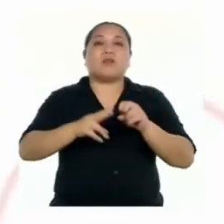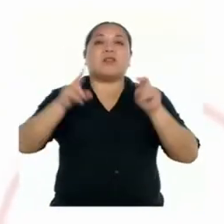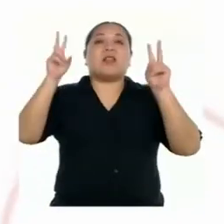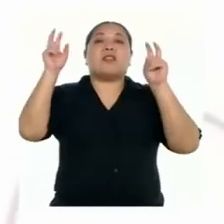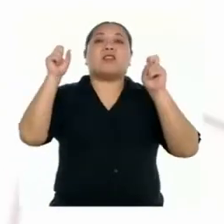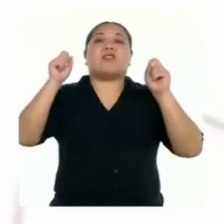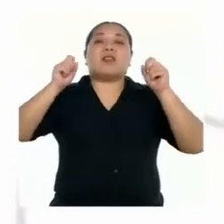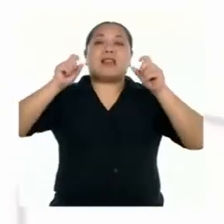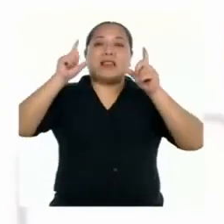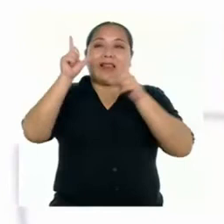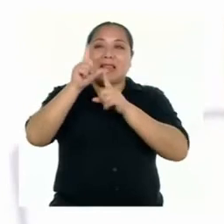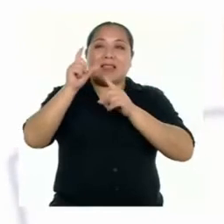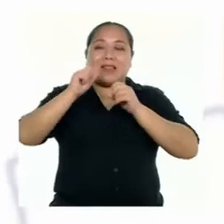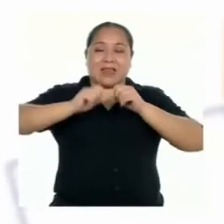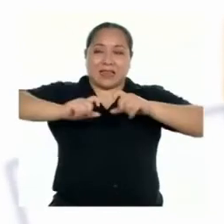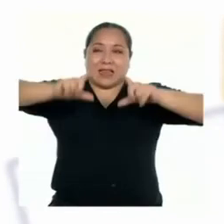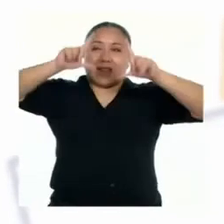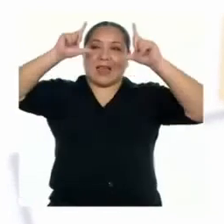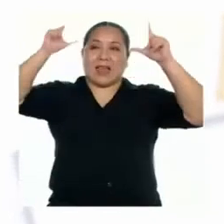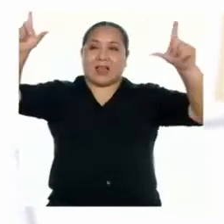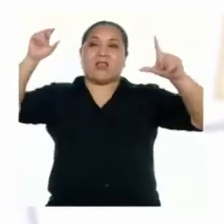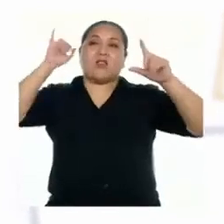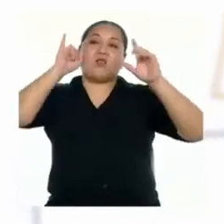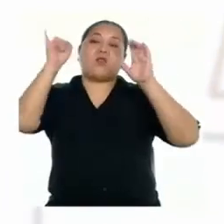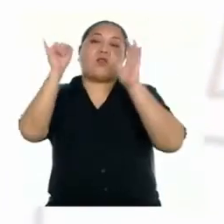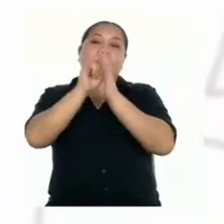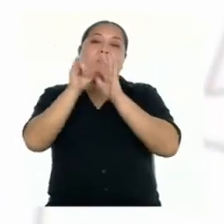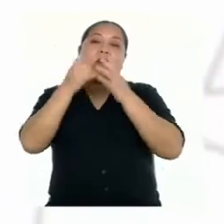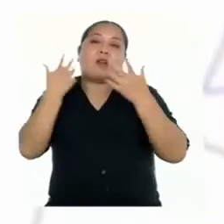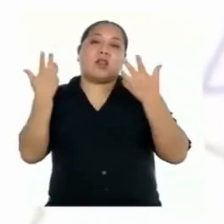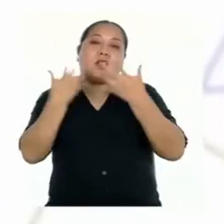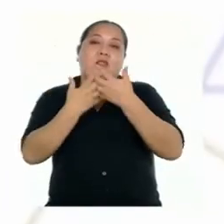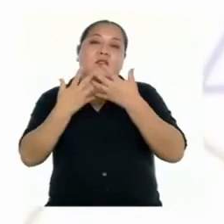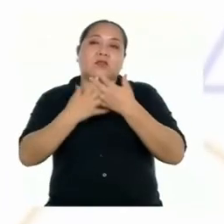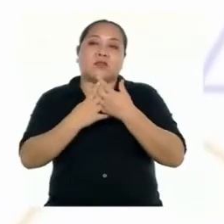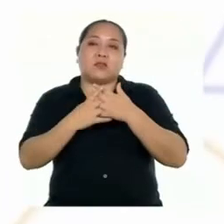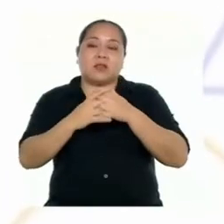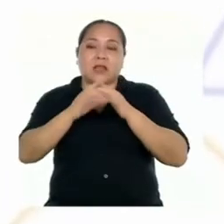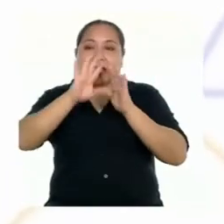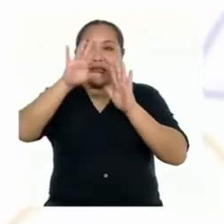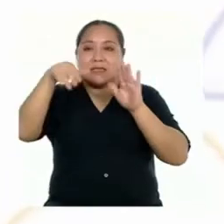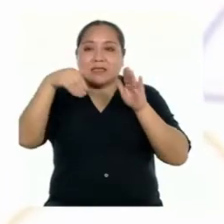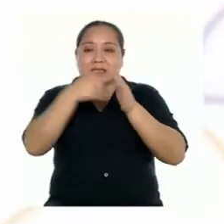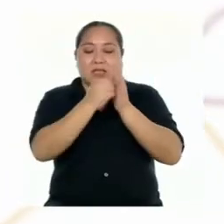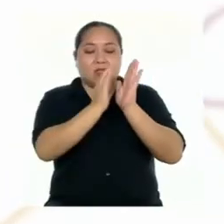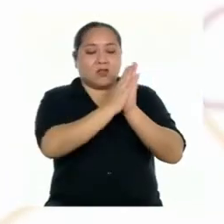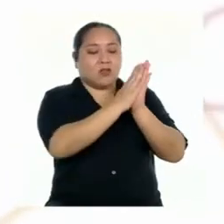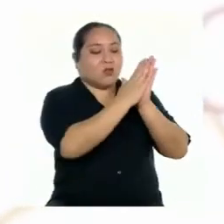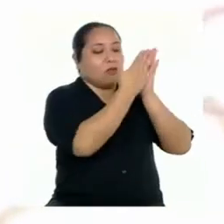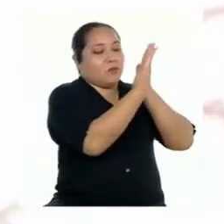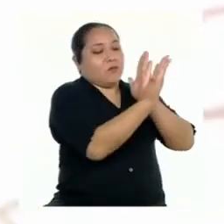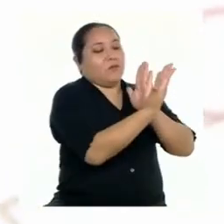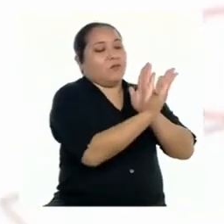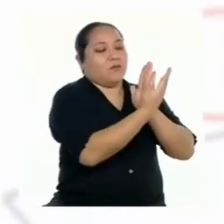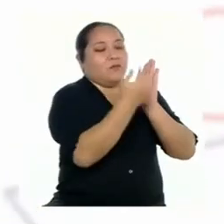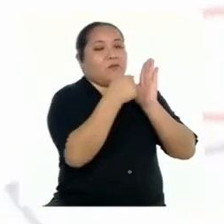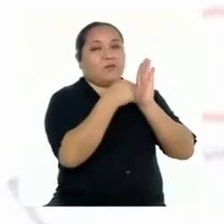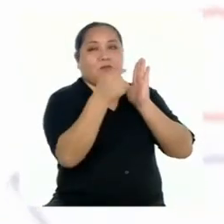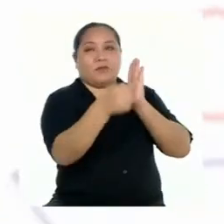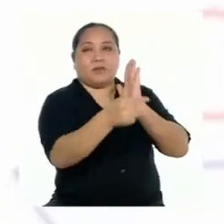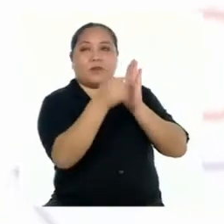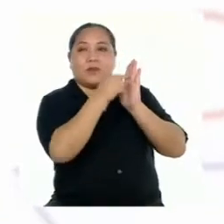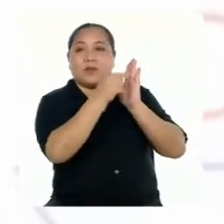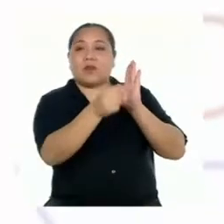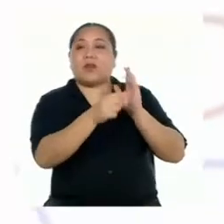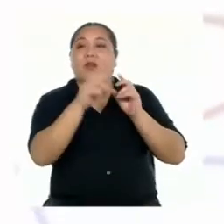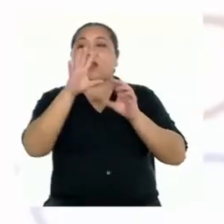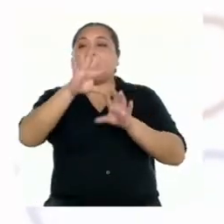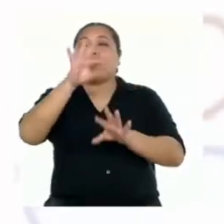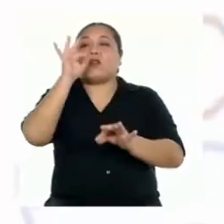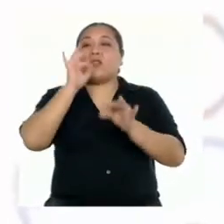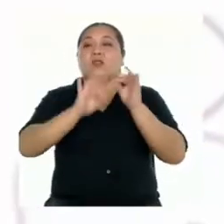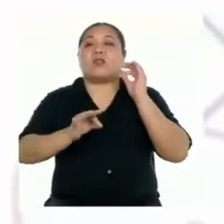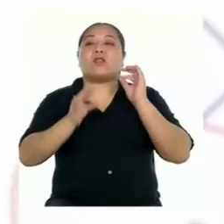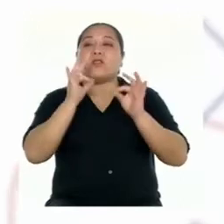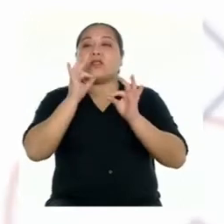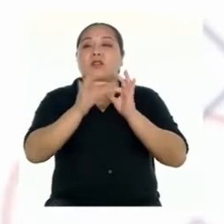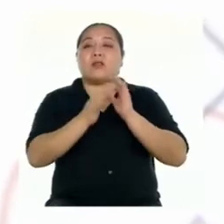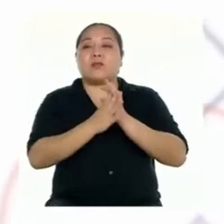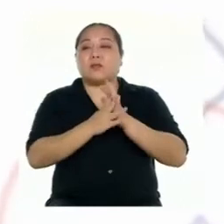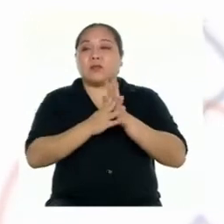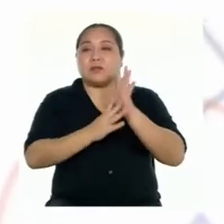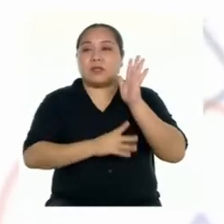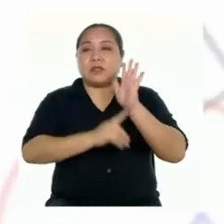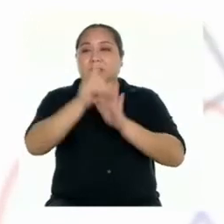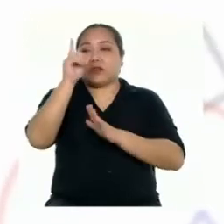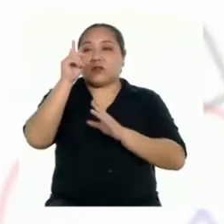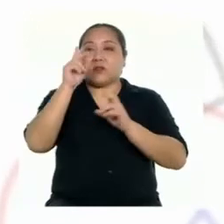y una imagen relacionada al tema. En la parte central encontraremos el desarrollo del tema y en la